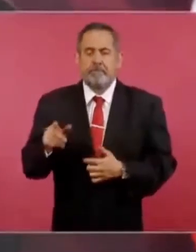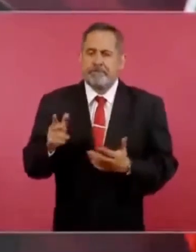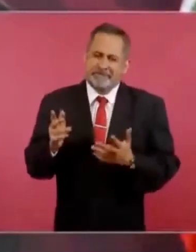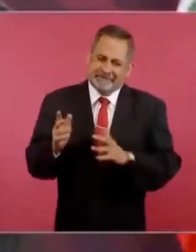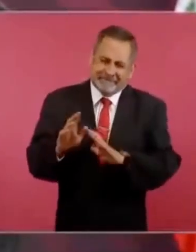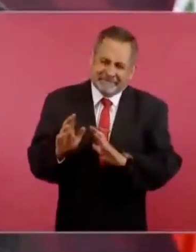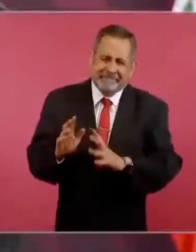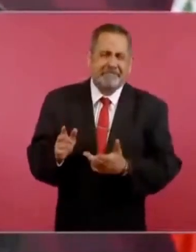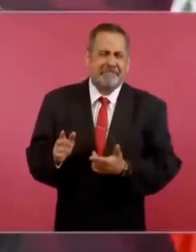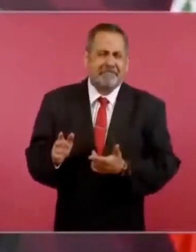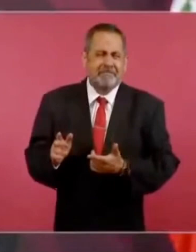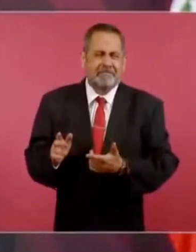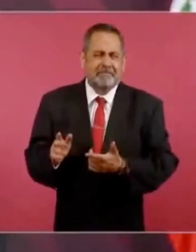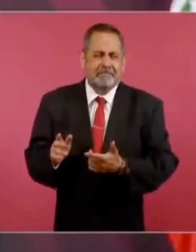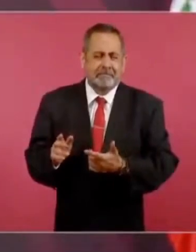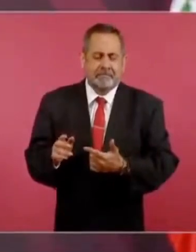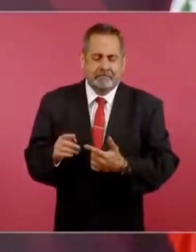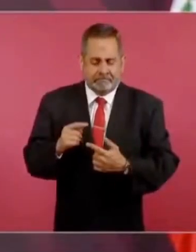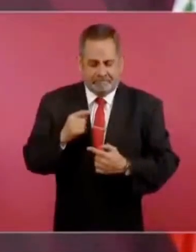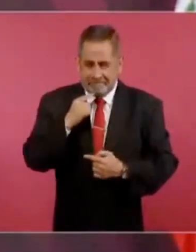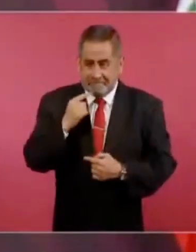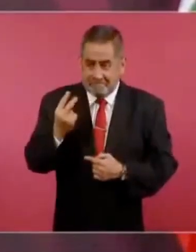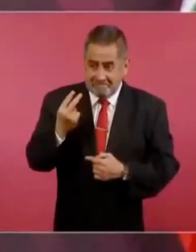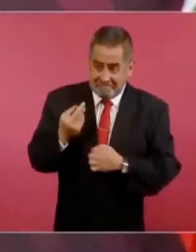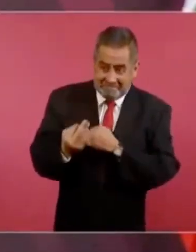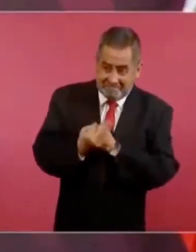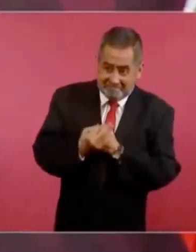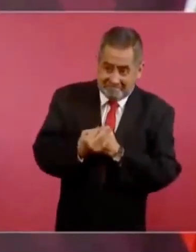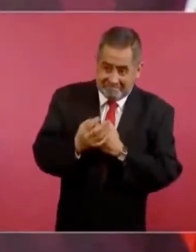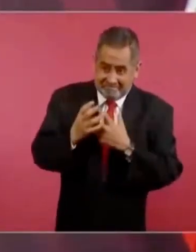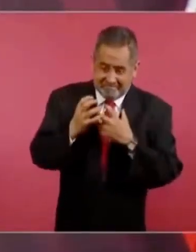se le note en la cara.